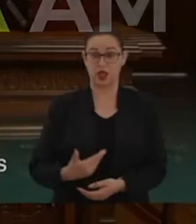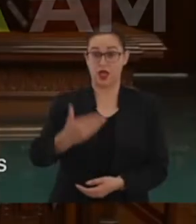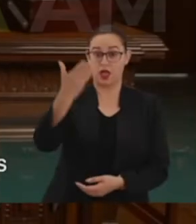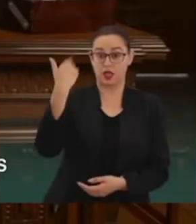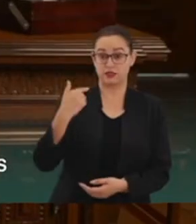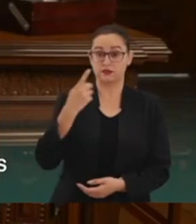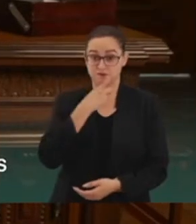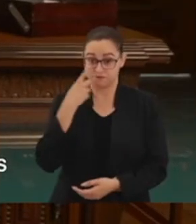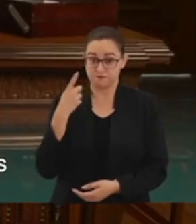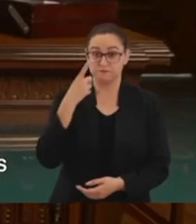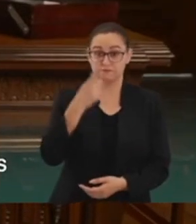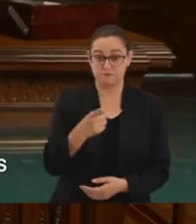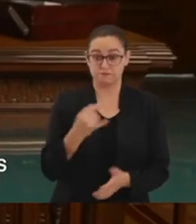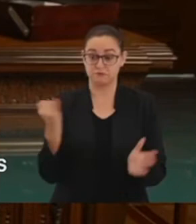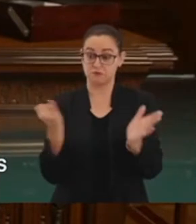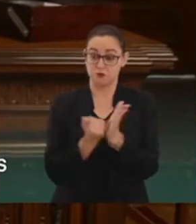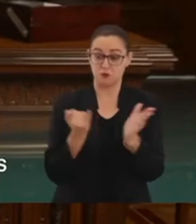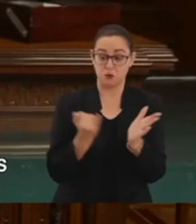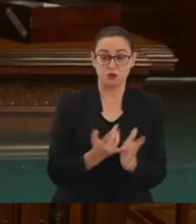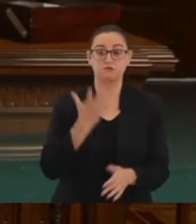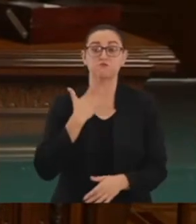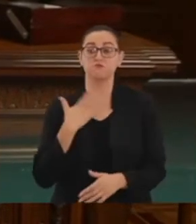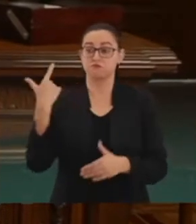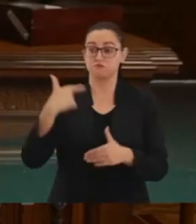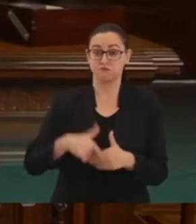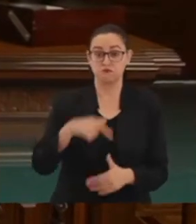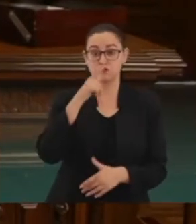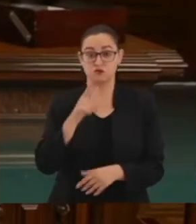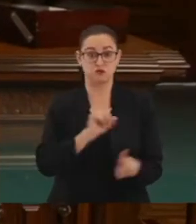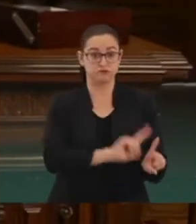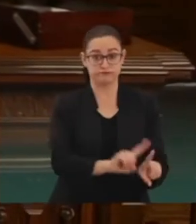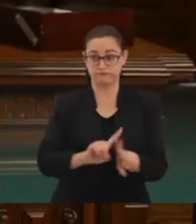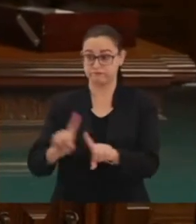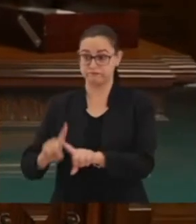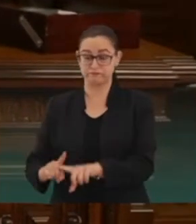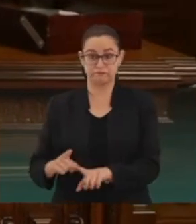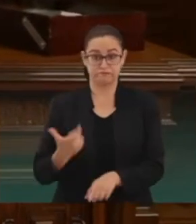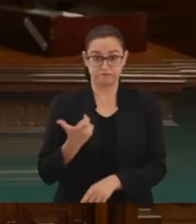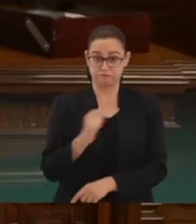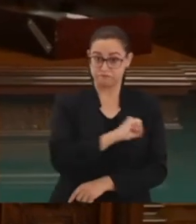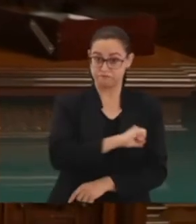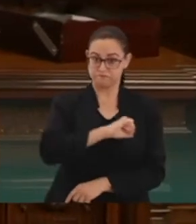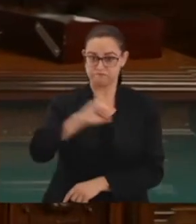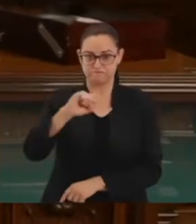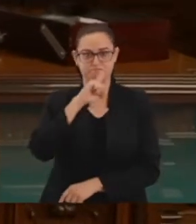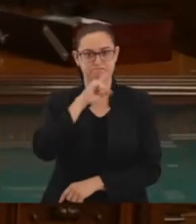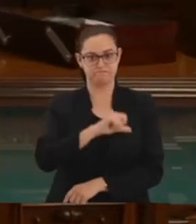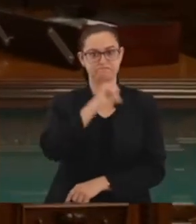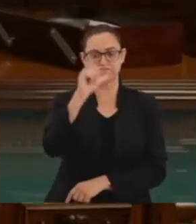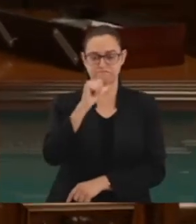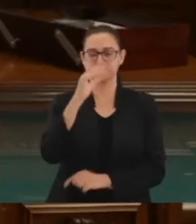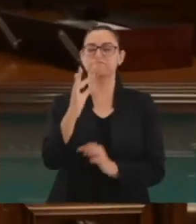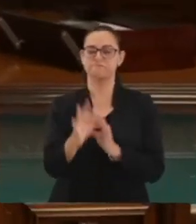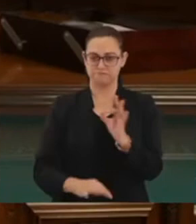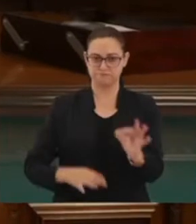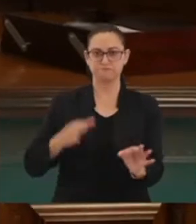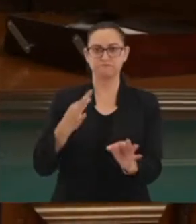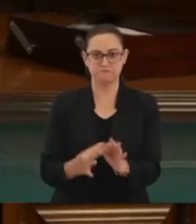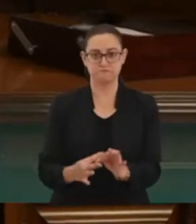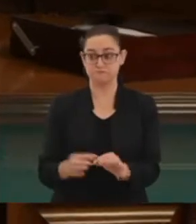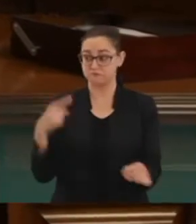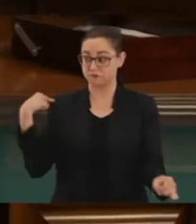Dijimos que no iban a aumentar los impuestos ni el precio de los combustibles. Y cumplimos. No han habido